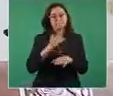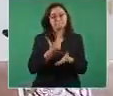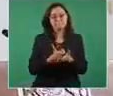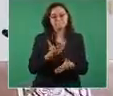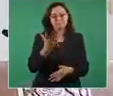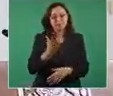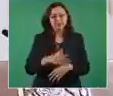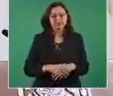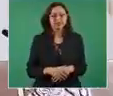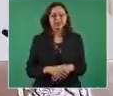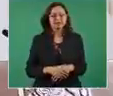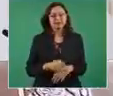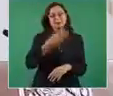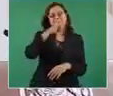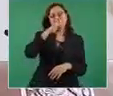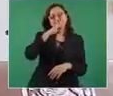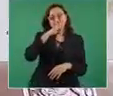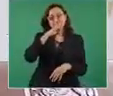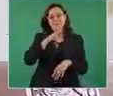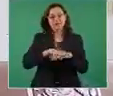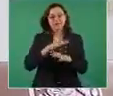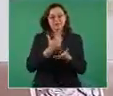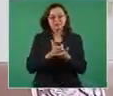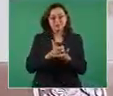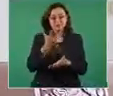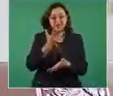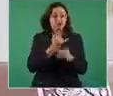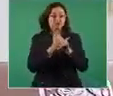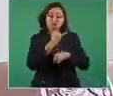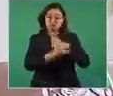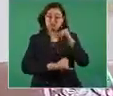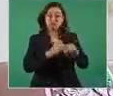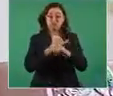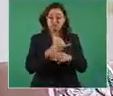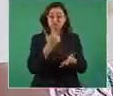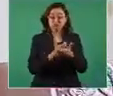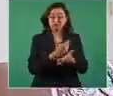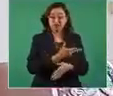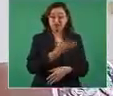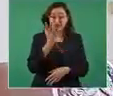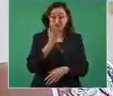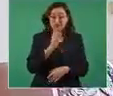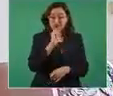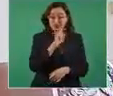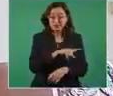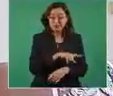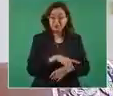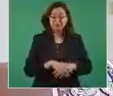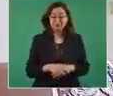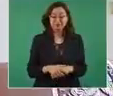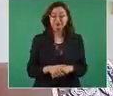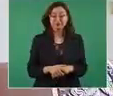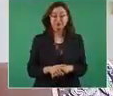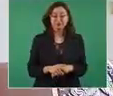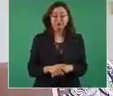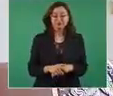porque aumentó el precio del maíz a nivel internacional, que todavía hay